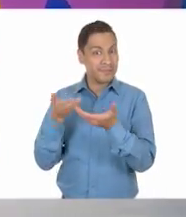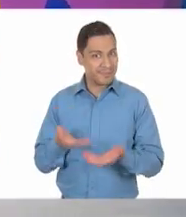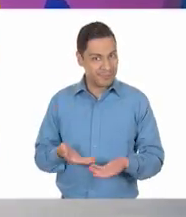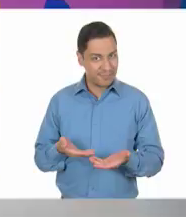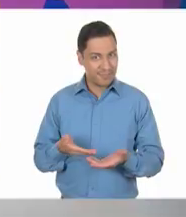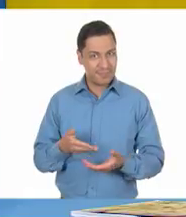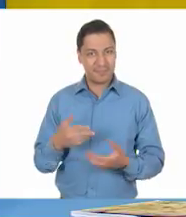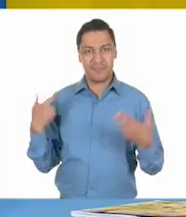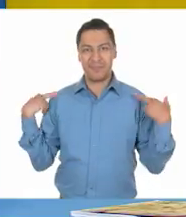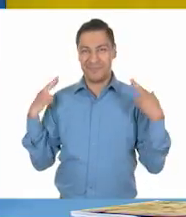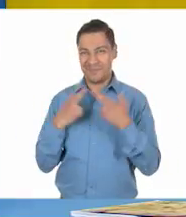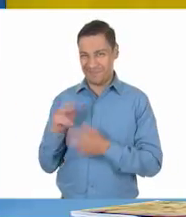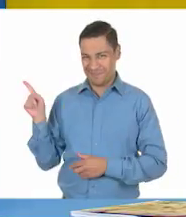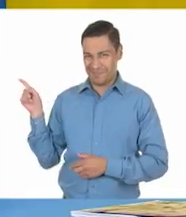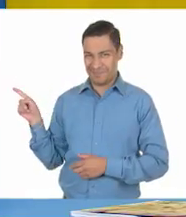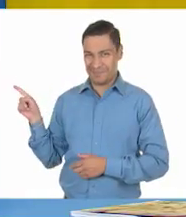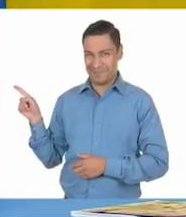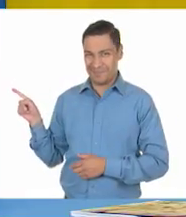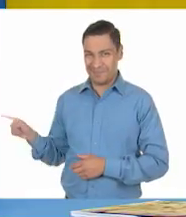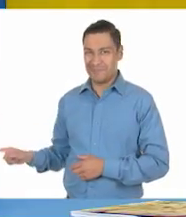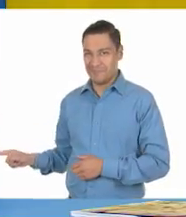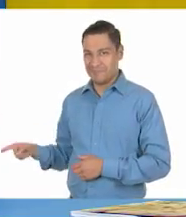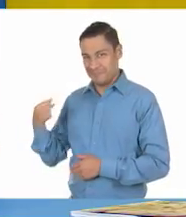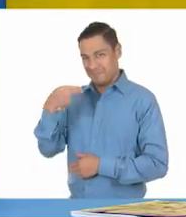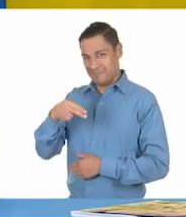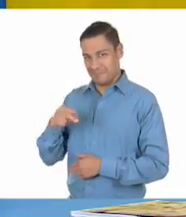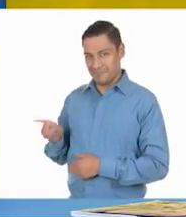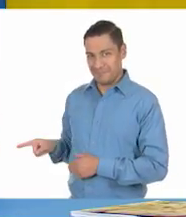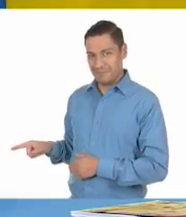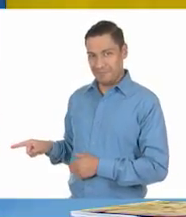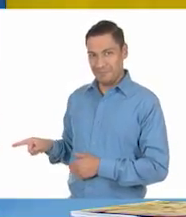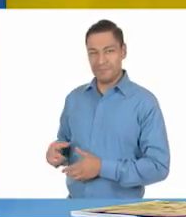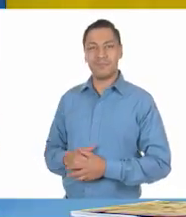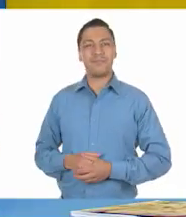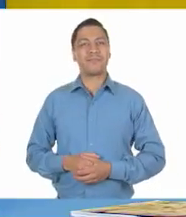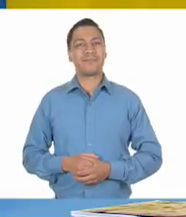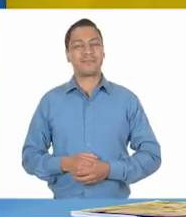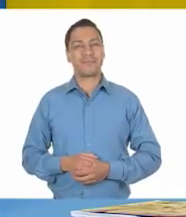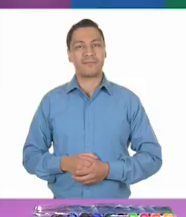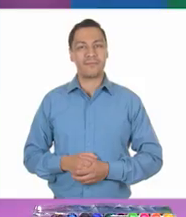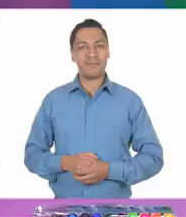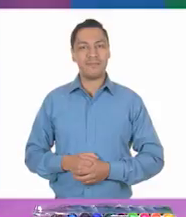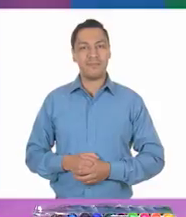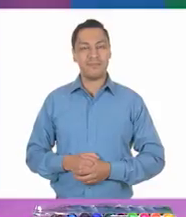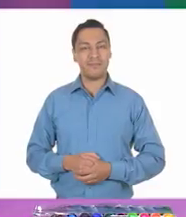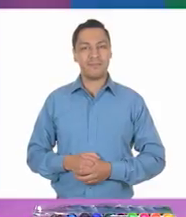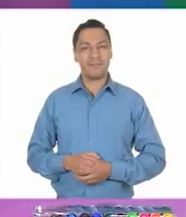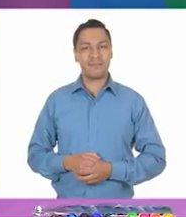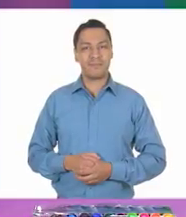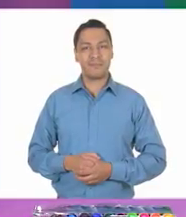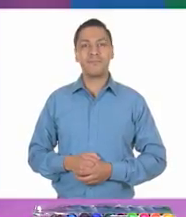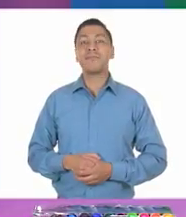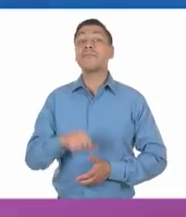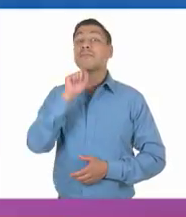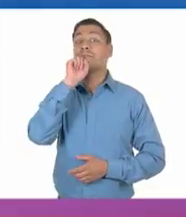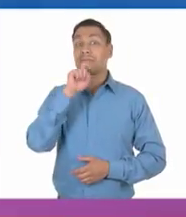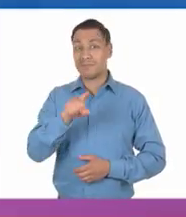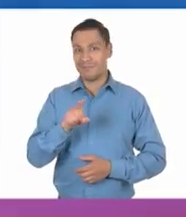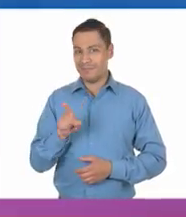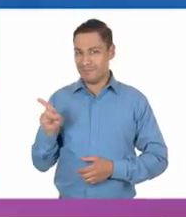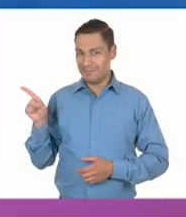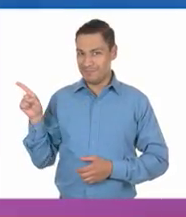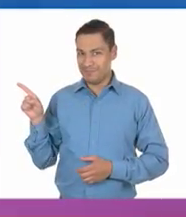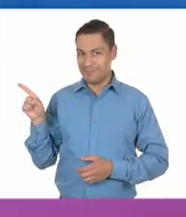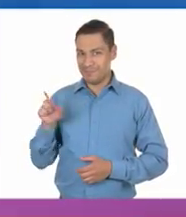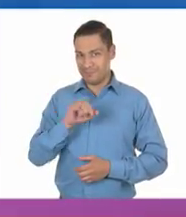maestra Nelly. Hola, ¿cómo estás? ¿Cómo estás, Juan Carlos? ¿Cómo estás, Ale? Bienvenida. Muchas gracias. Y también a nuestro conductor estrella,